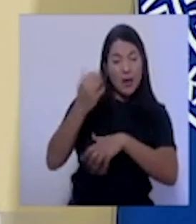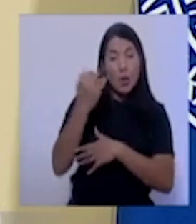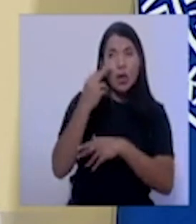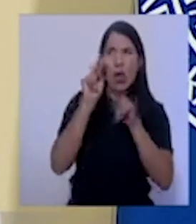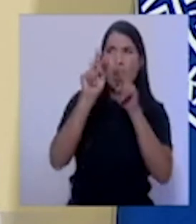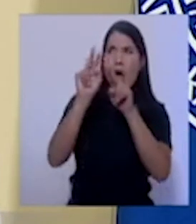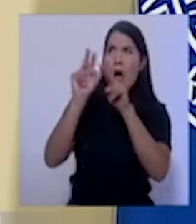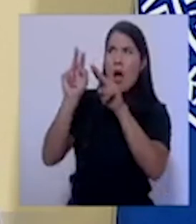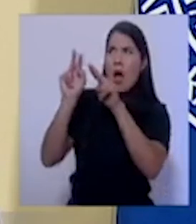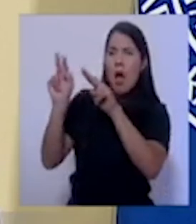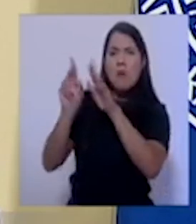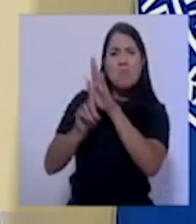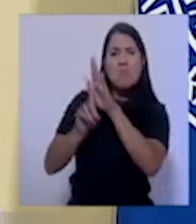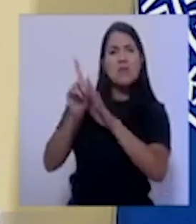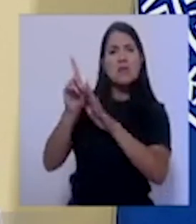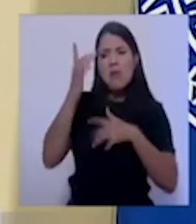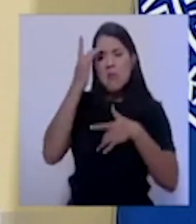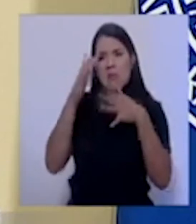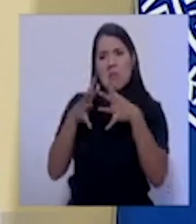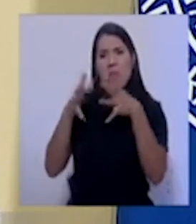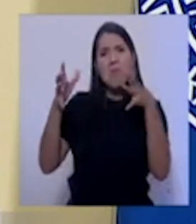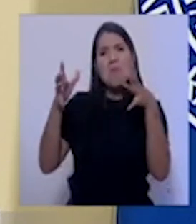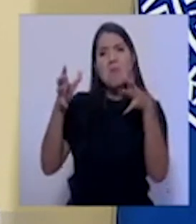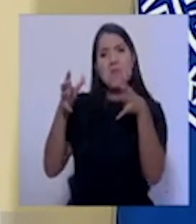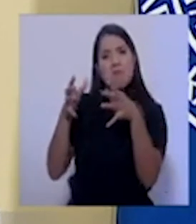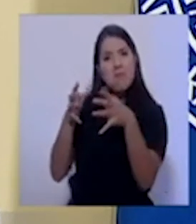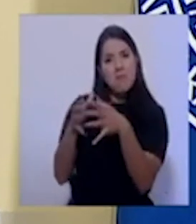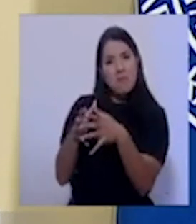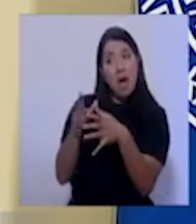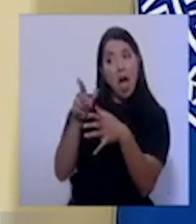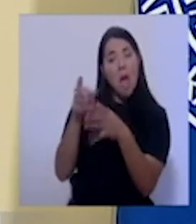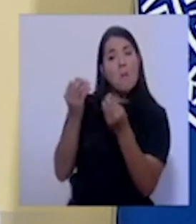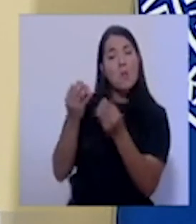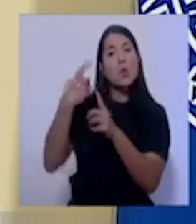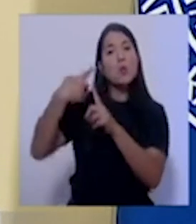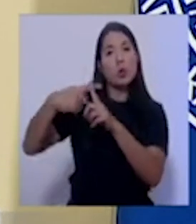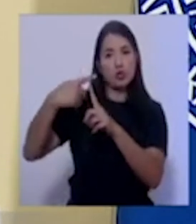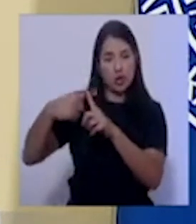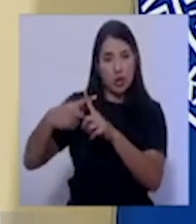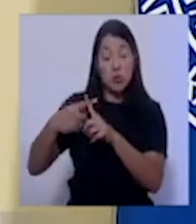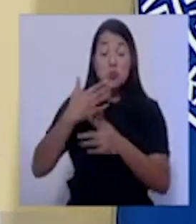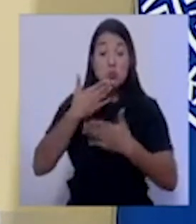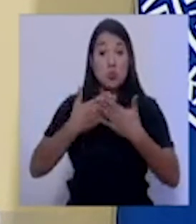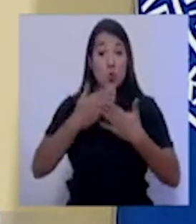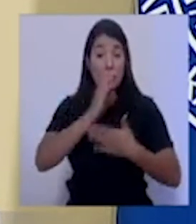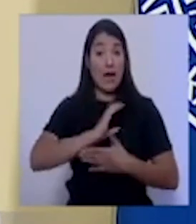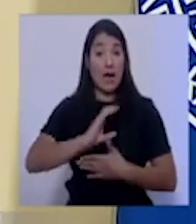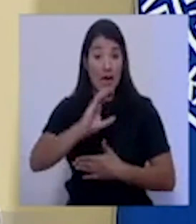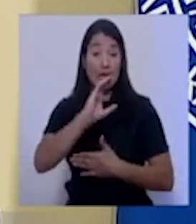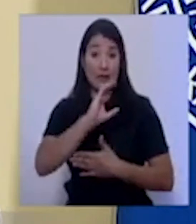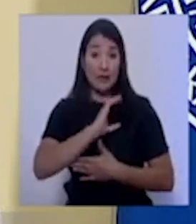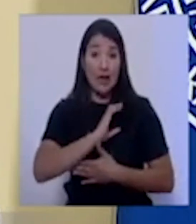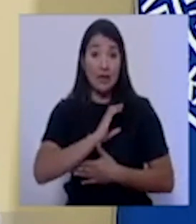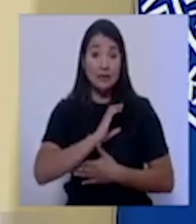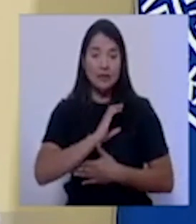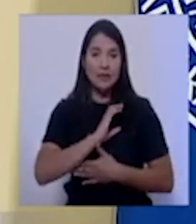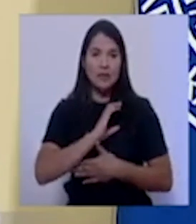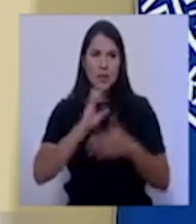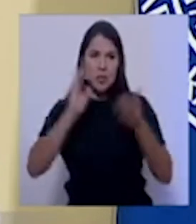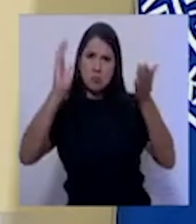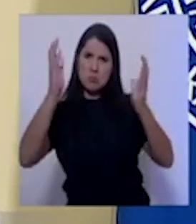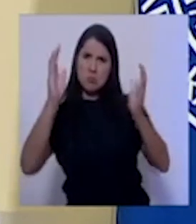indicadores epidemiológicos de esos seis estados son de alta calidad, incluso comparables o mejores que los mismos